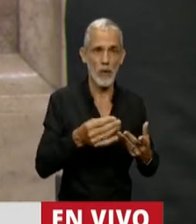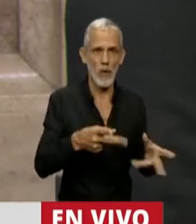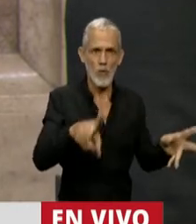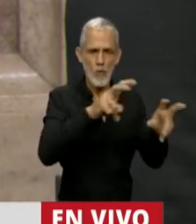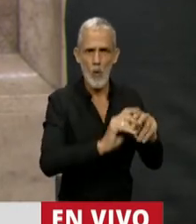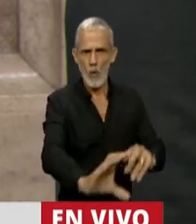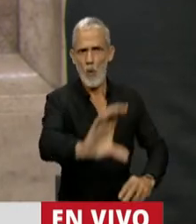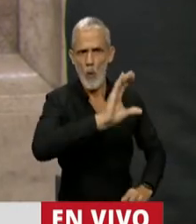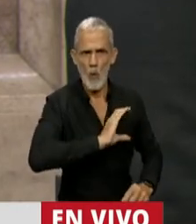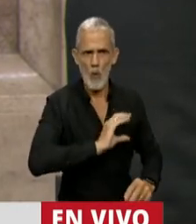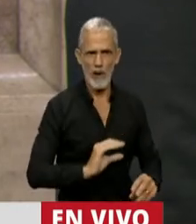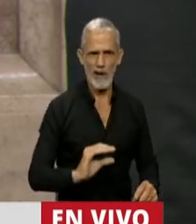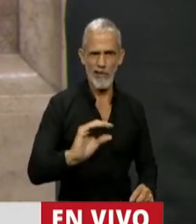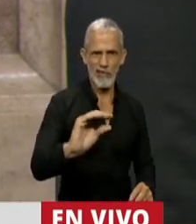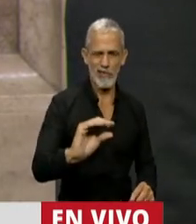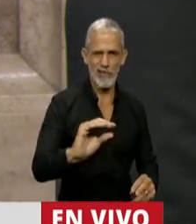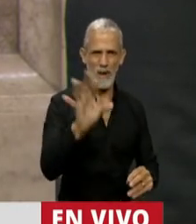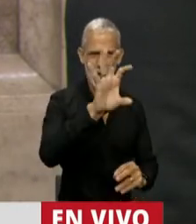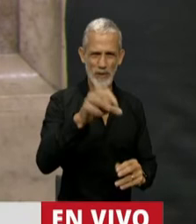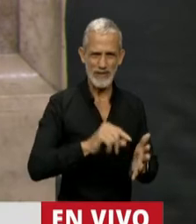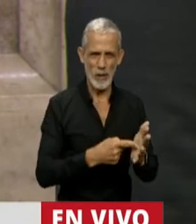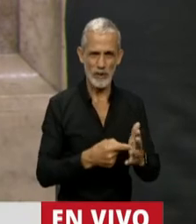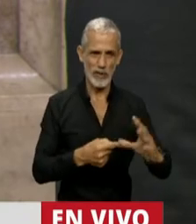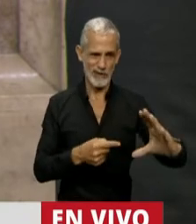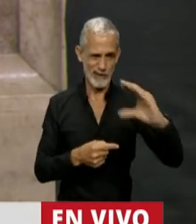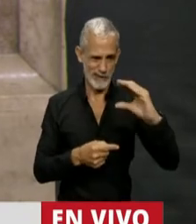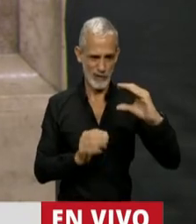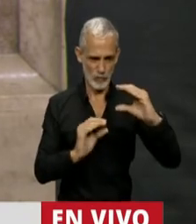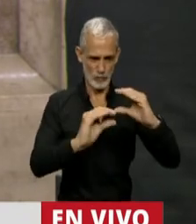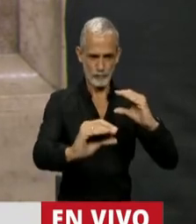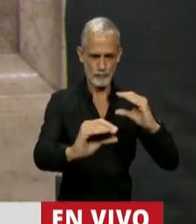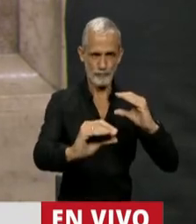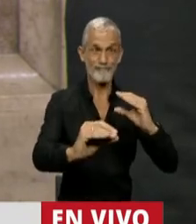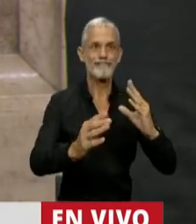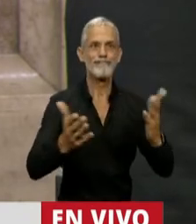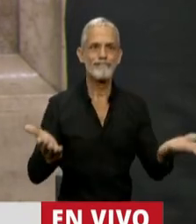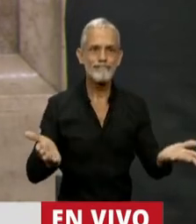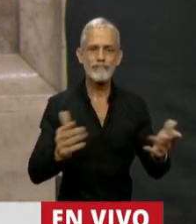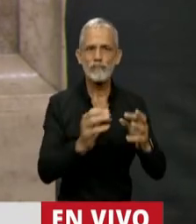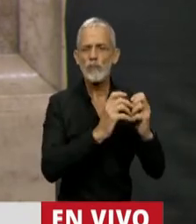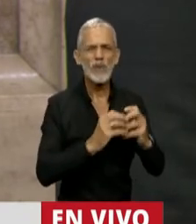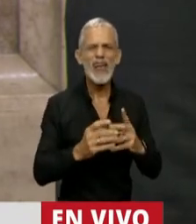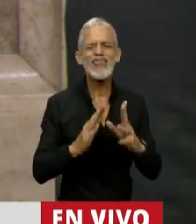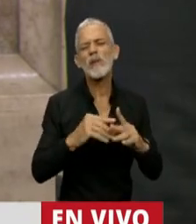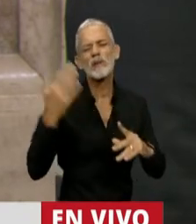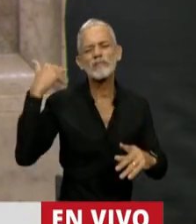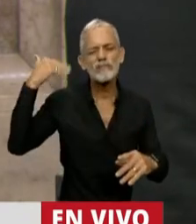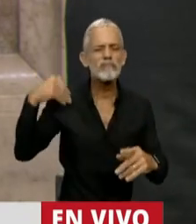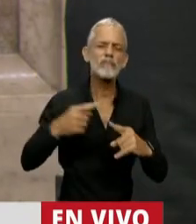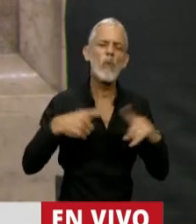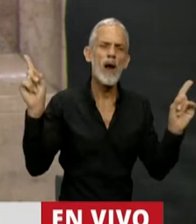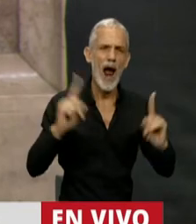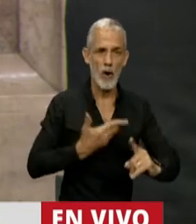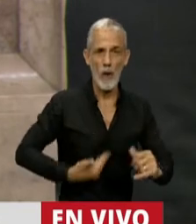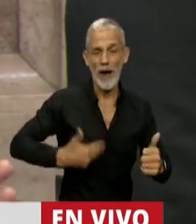a la Nación de lo que recibe, que recibe mucho menos. Pero es un debate de larga data que todos